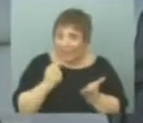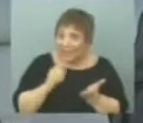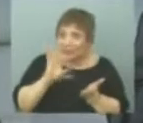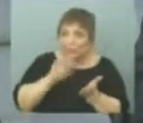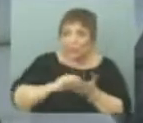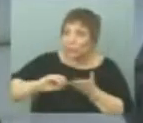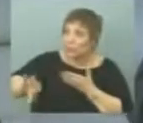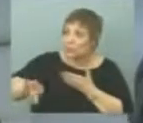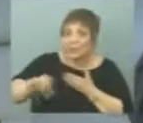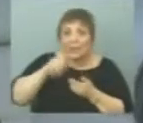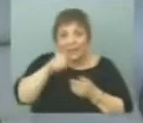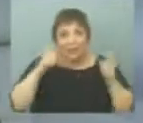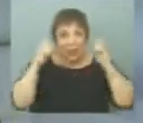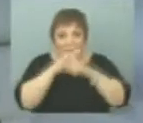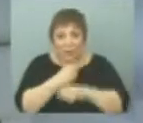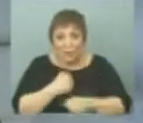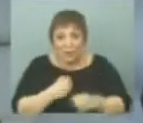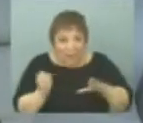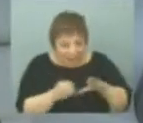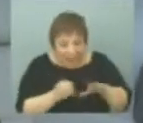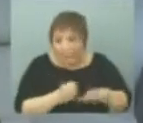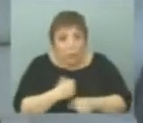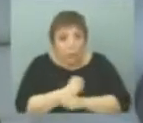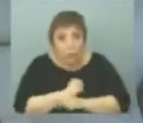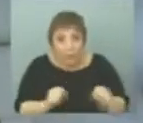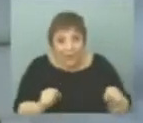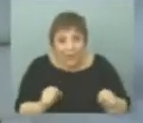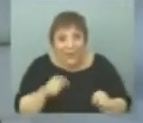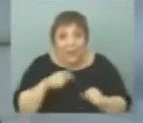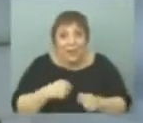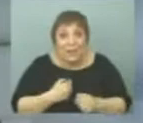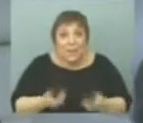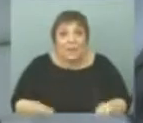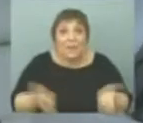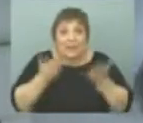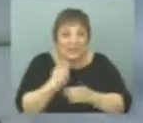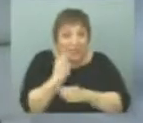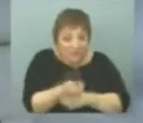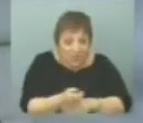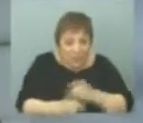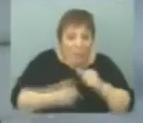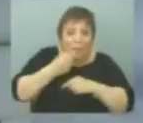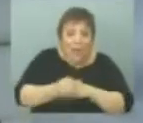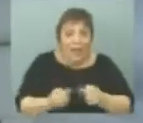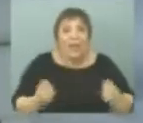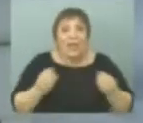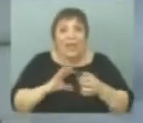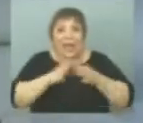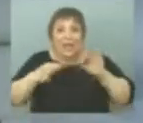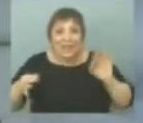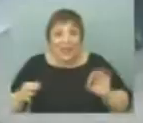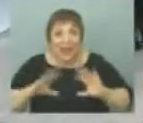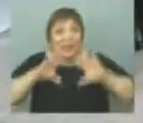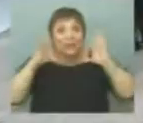complicado. Porque, aparte, le mata la capacidad de ahorro. Y, por lo tanto, le mata la capacidad de crecimiento y de poder integrarse a la cadena de valor global.